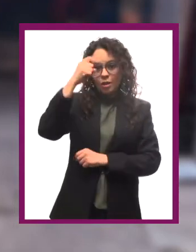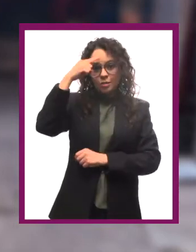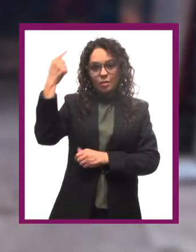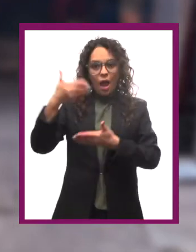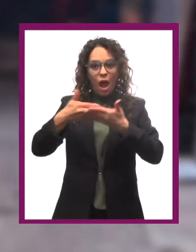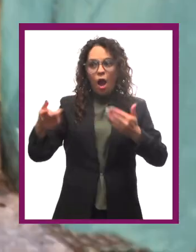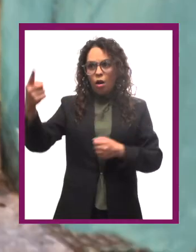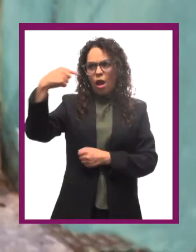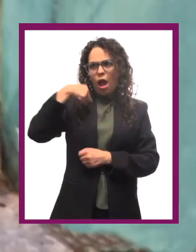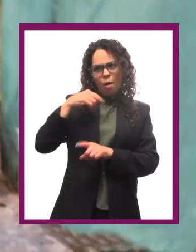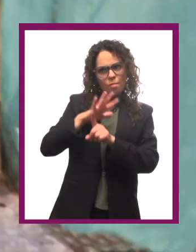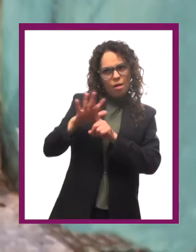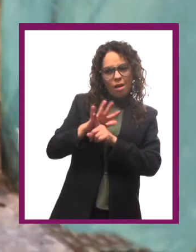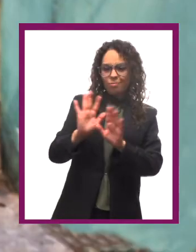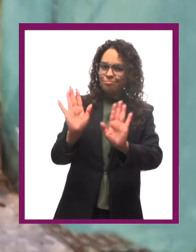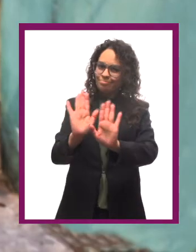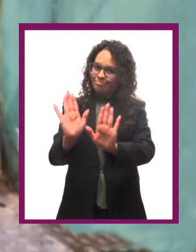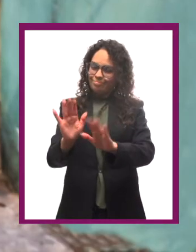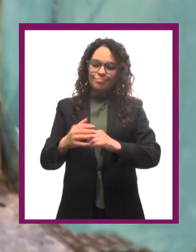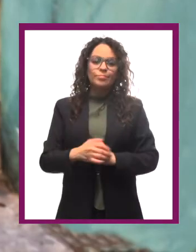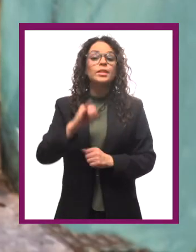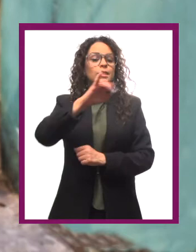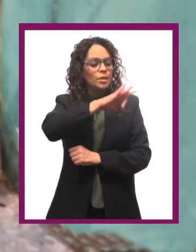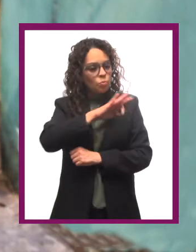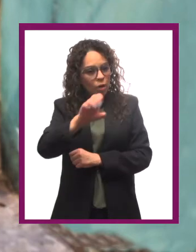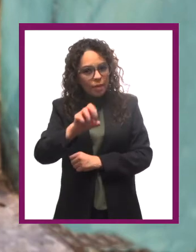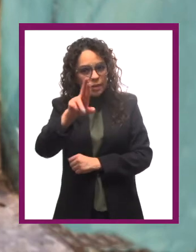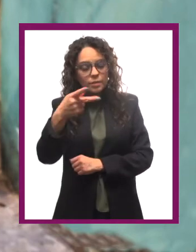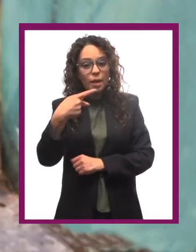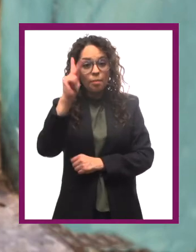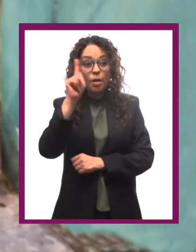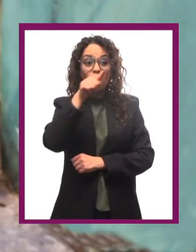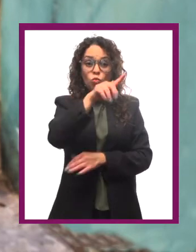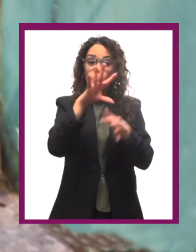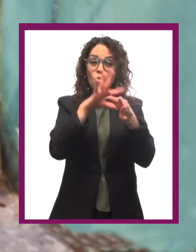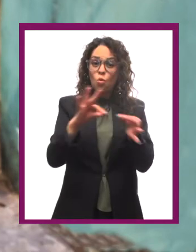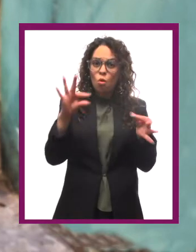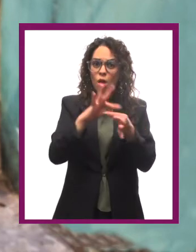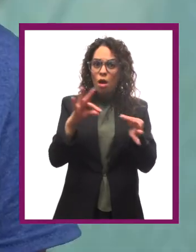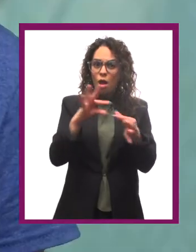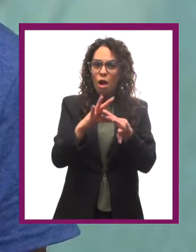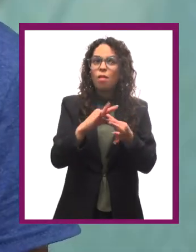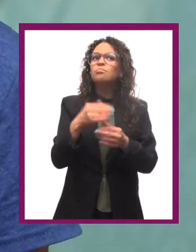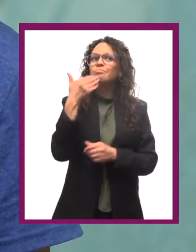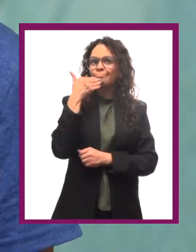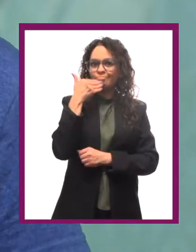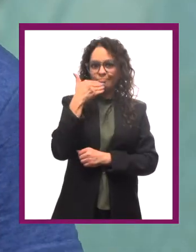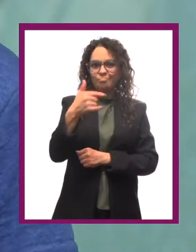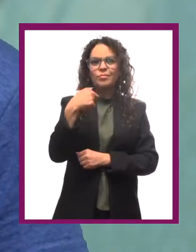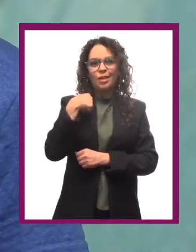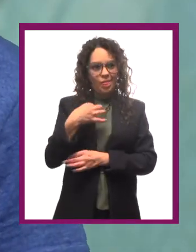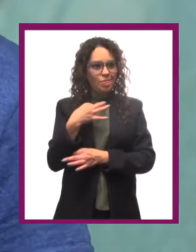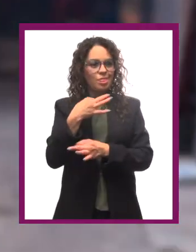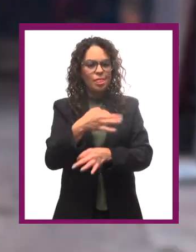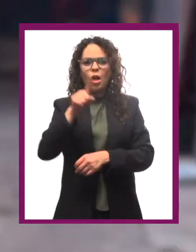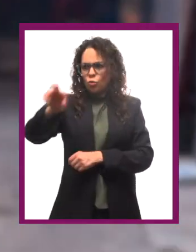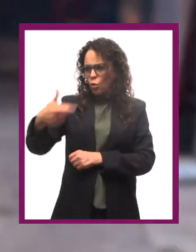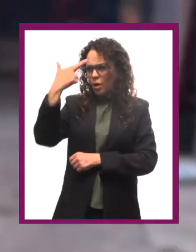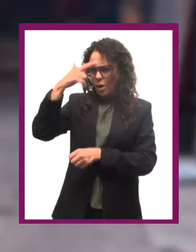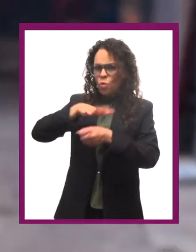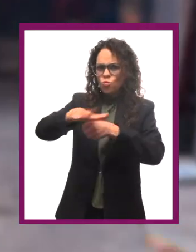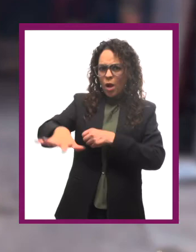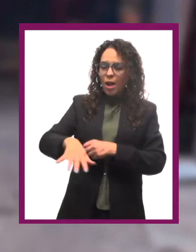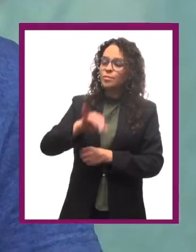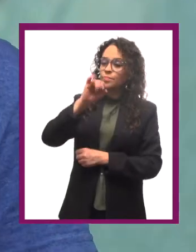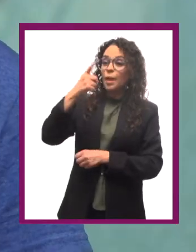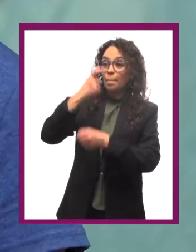a dejar convencer tan fácilmente puede ser pero la verdad es que tus argumentos tampoco estaban tan mal a ver ¿te acuerdas cuáles fueron?